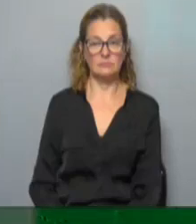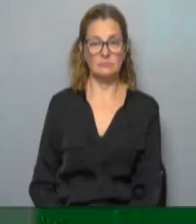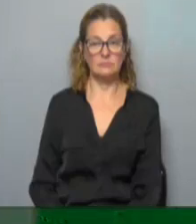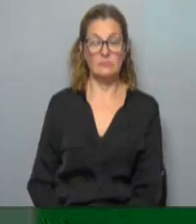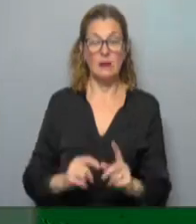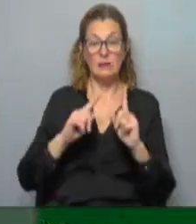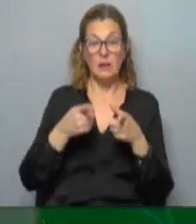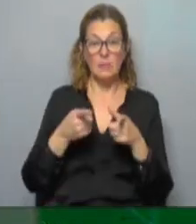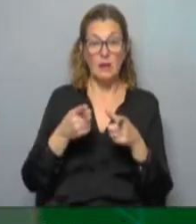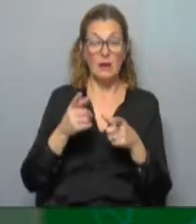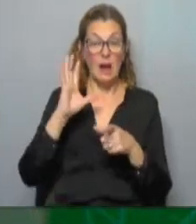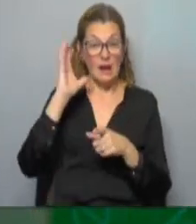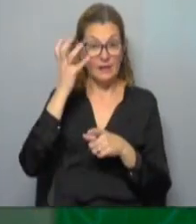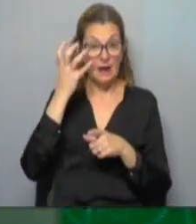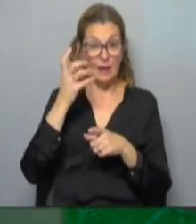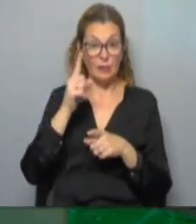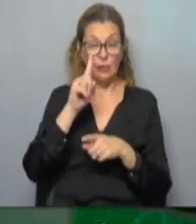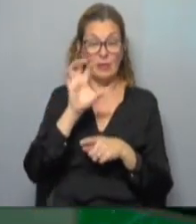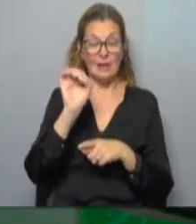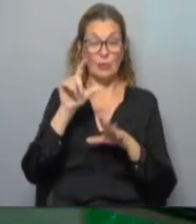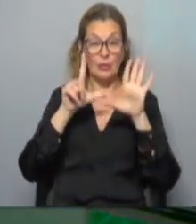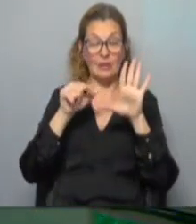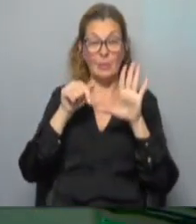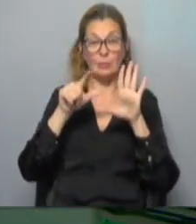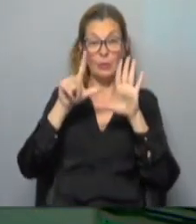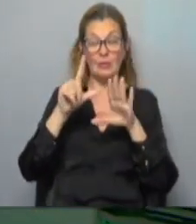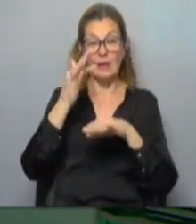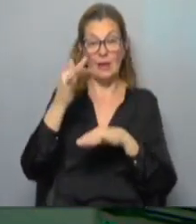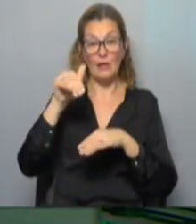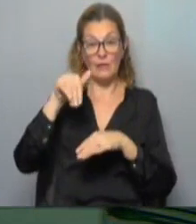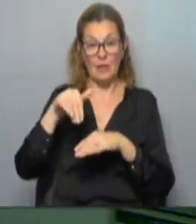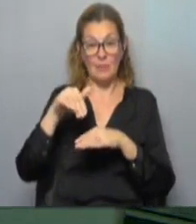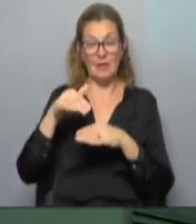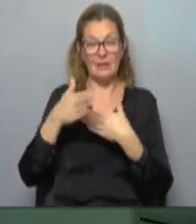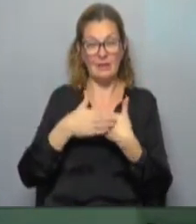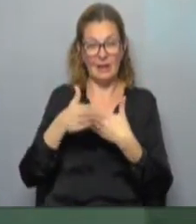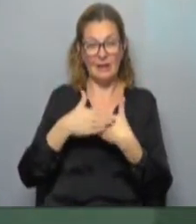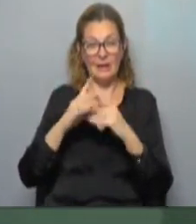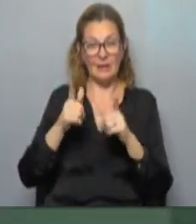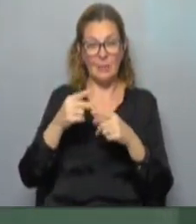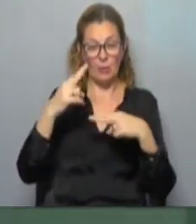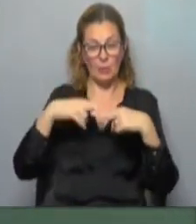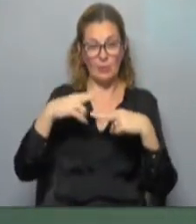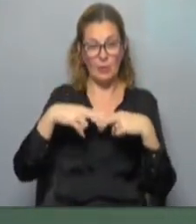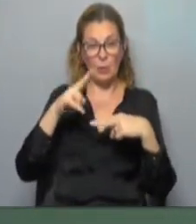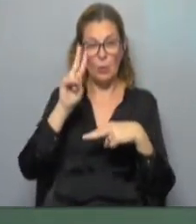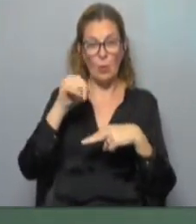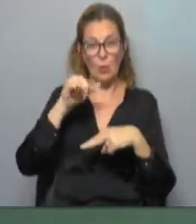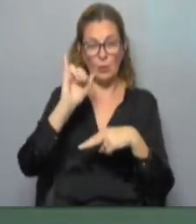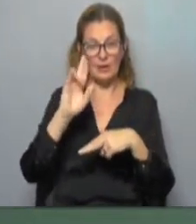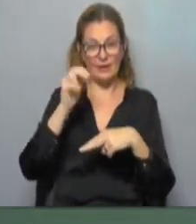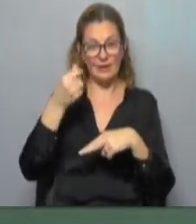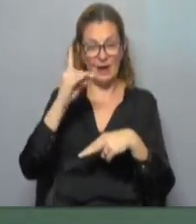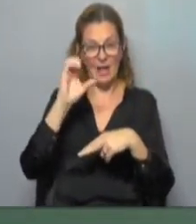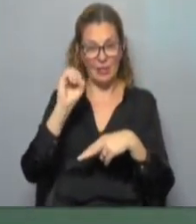También estamos al aire a través de Uniradio, 107.7 FM en Montevideo y Área Metropolitana y por la web uniradio.edu